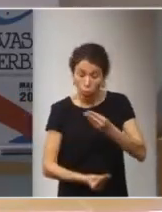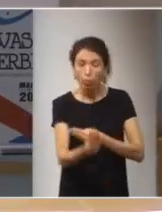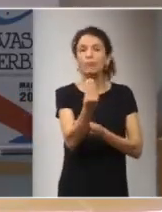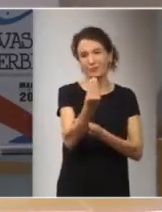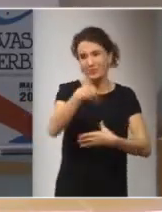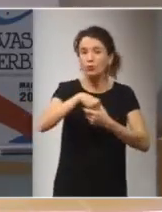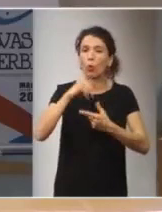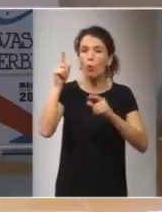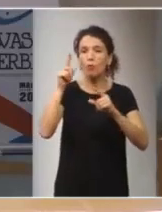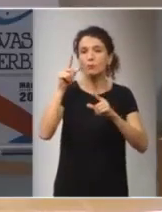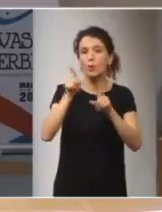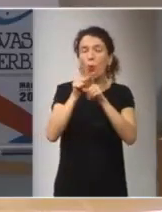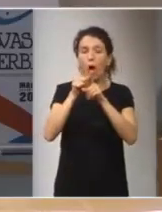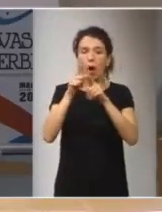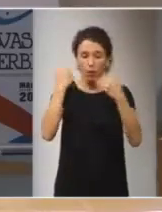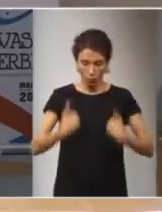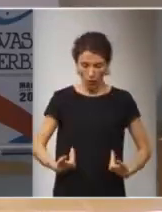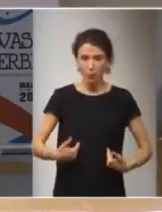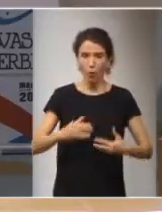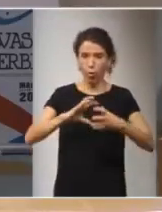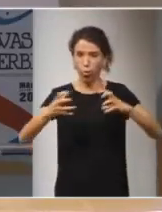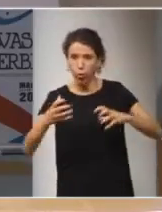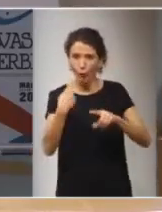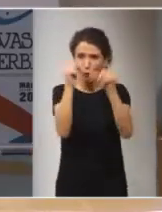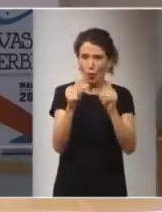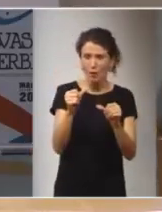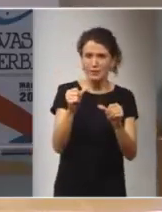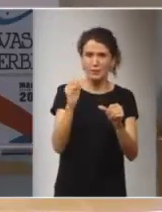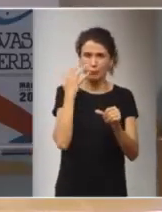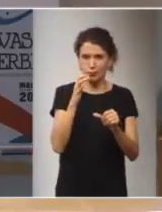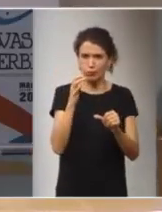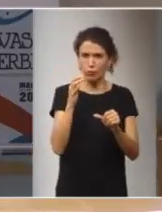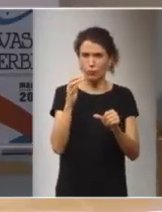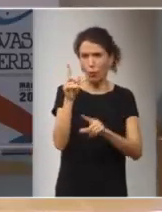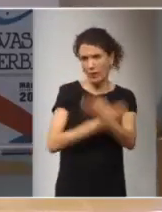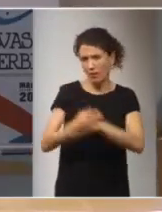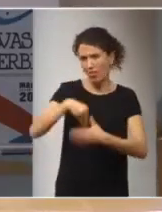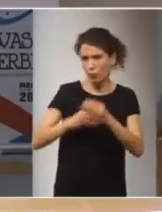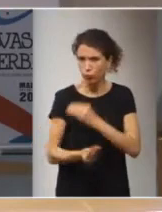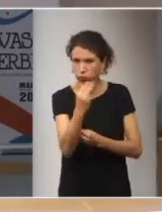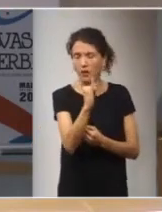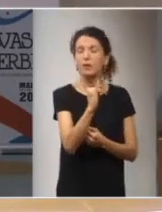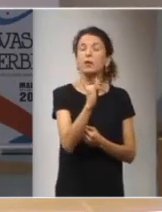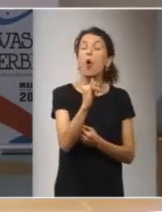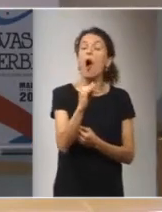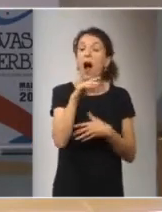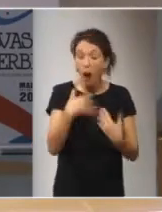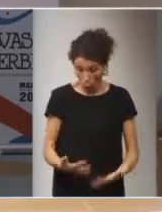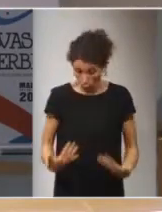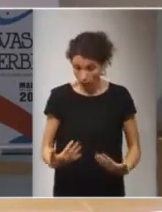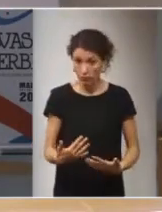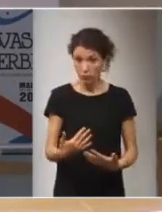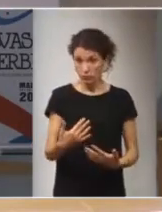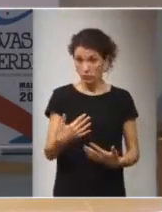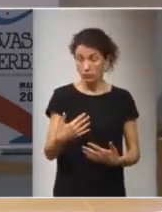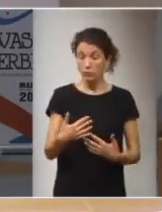malformaciones severas e incluso cabe resaltar que actualmente todavía hoy en día en